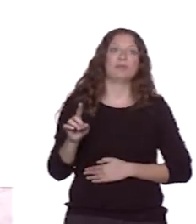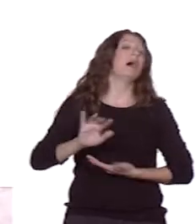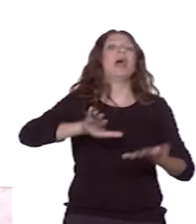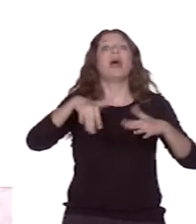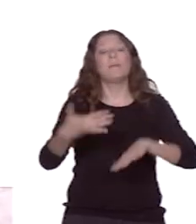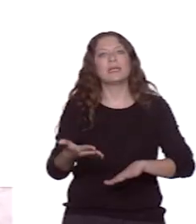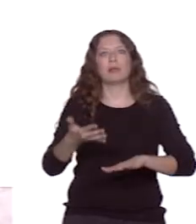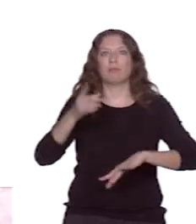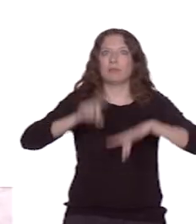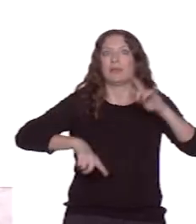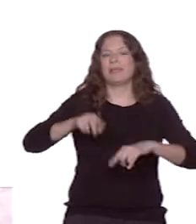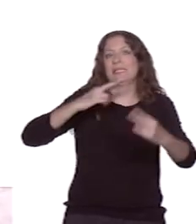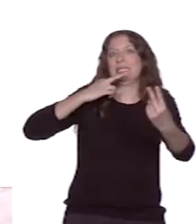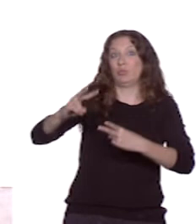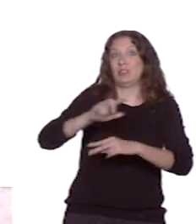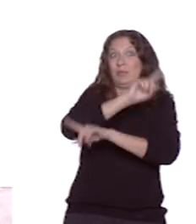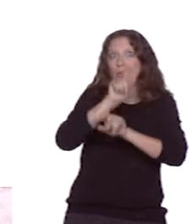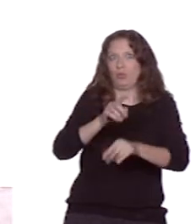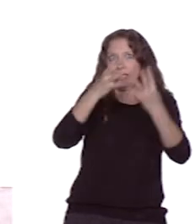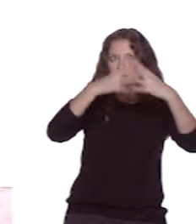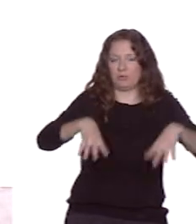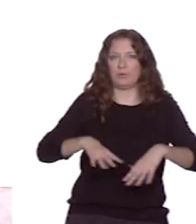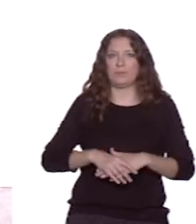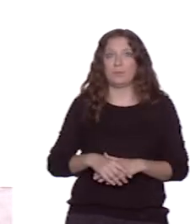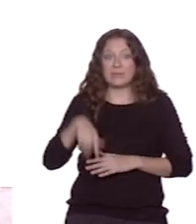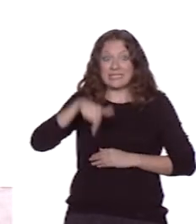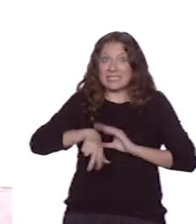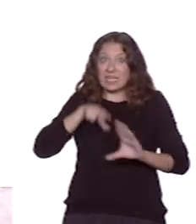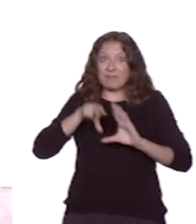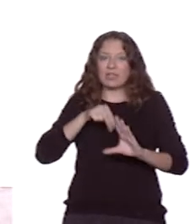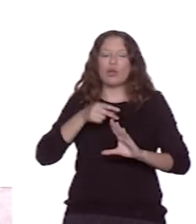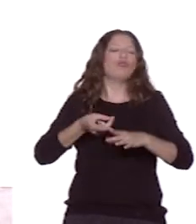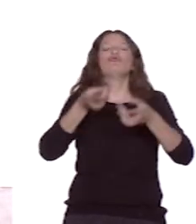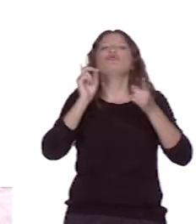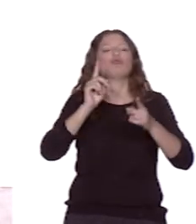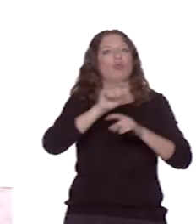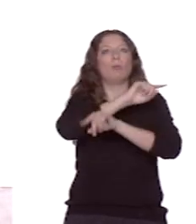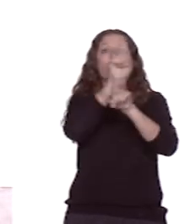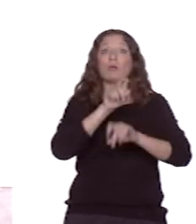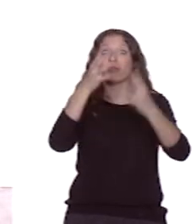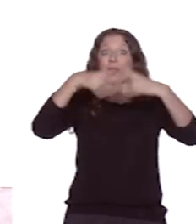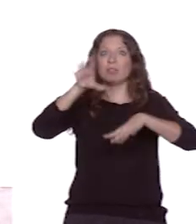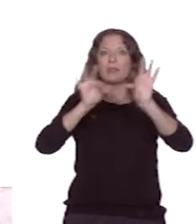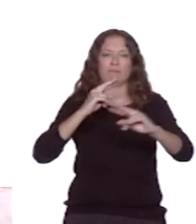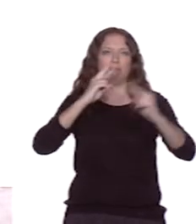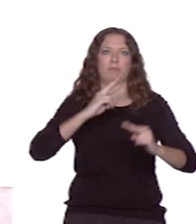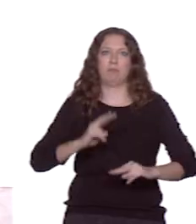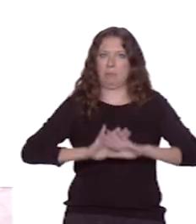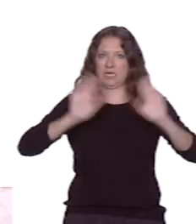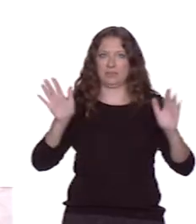a cada pregunta del árbol. Pero en este vídeo nos limitamos a contestar a las preguntas del árbol de decisión. Vamos allá.